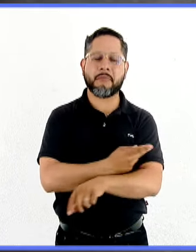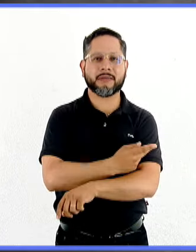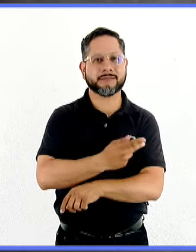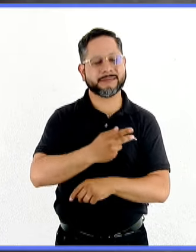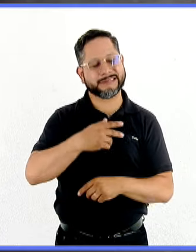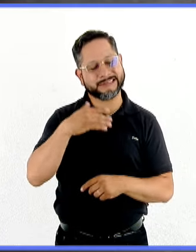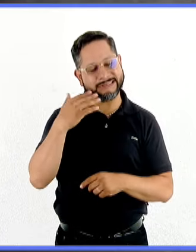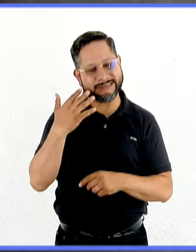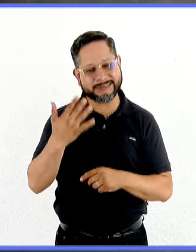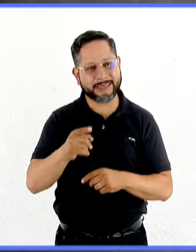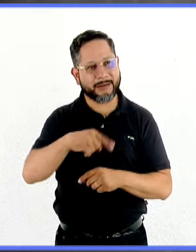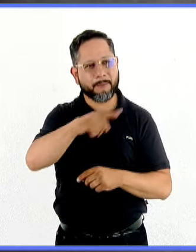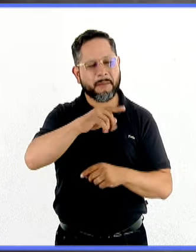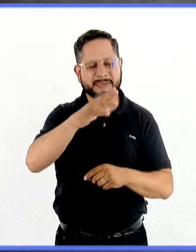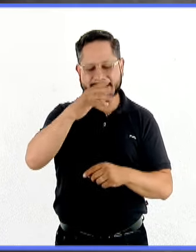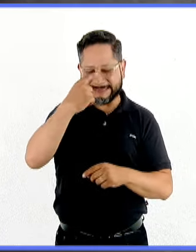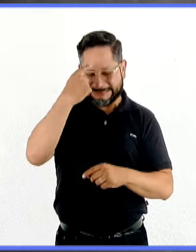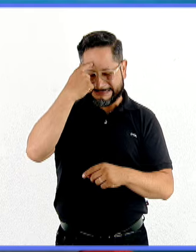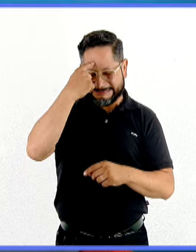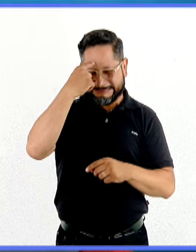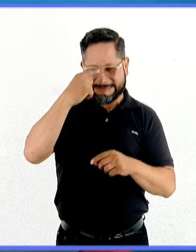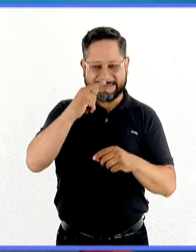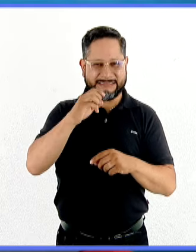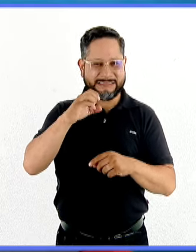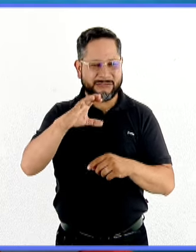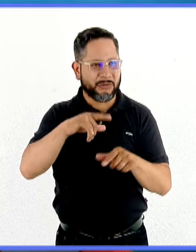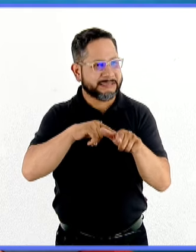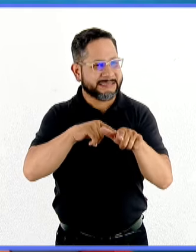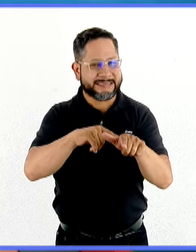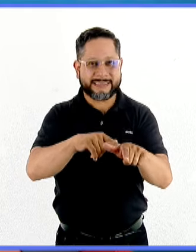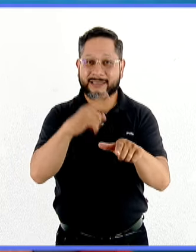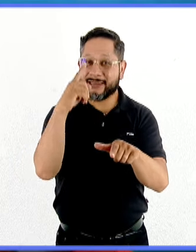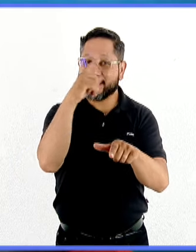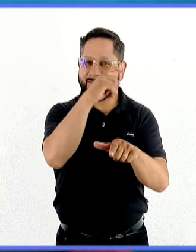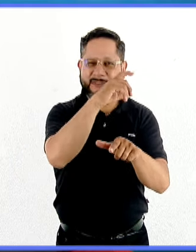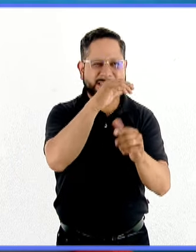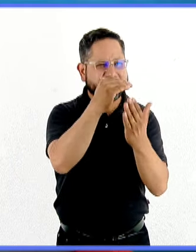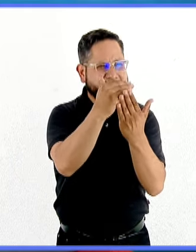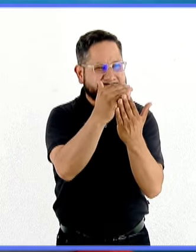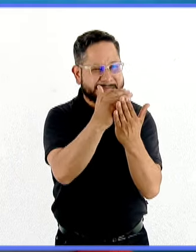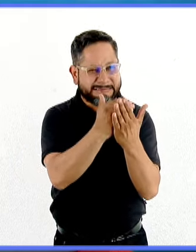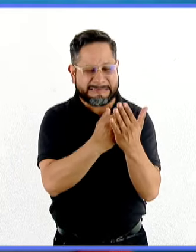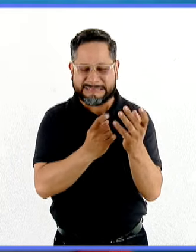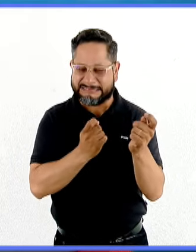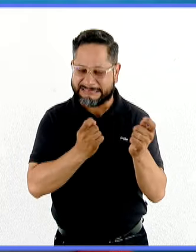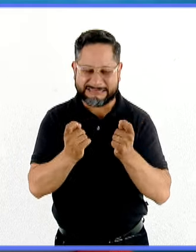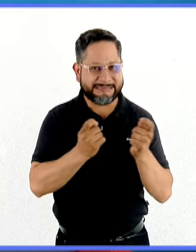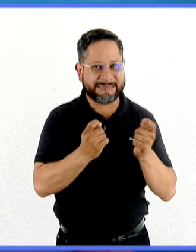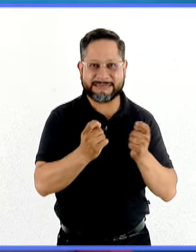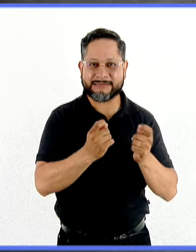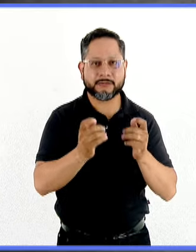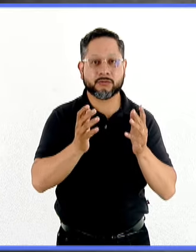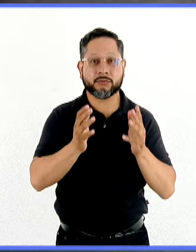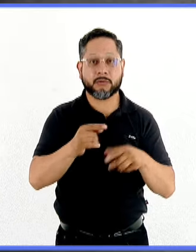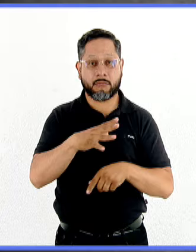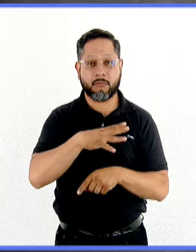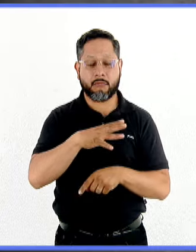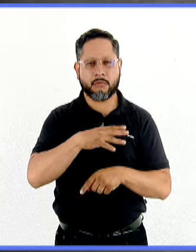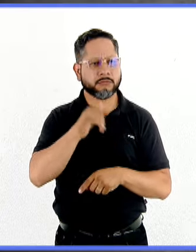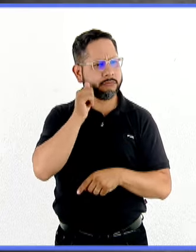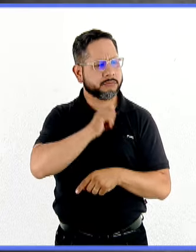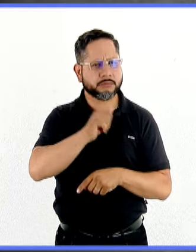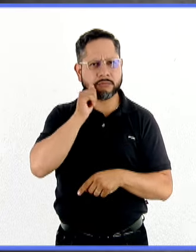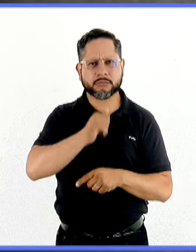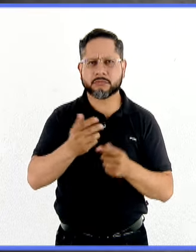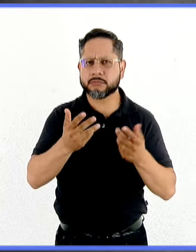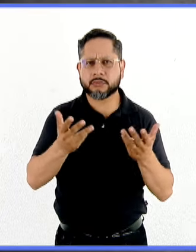mencionábamos, la diferencia entre el trastorno obsesivo-compulsivo y los rasgos de personalidad o la personalidad obsesivo-compulsiva, ¿no? Entonces, siempre es